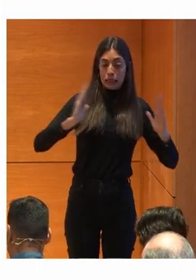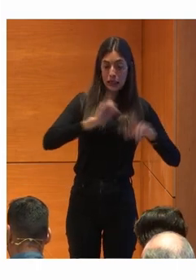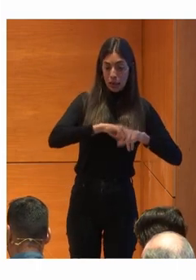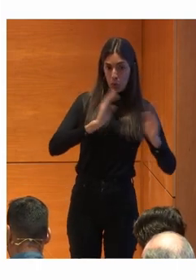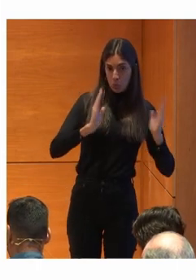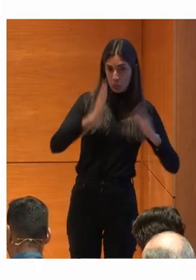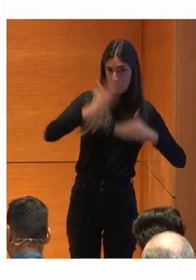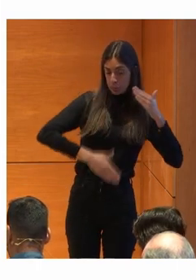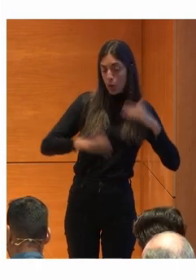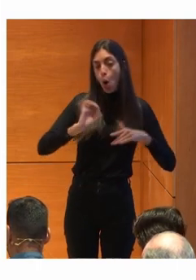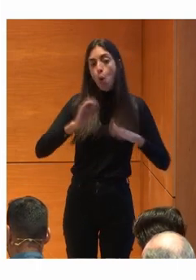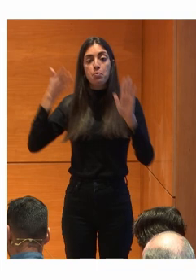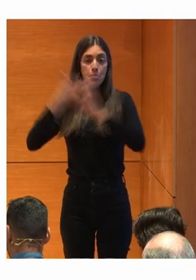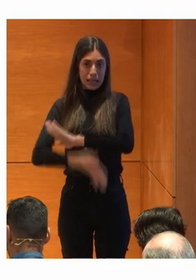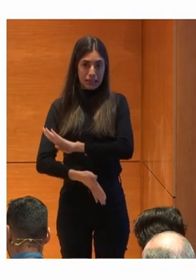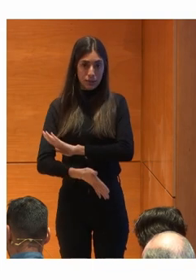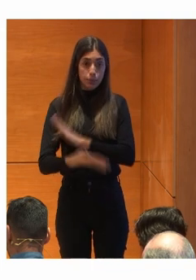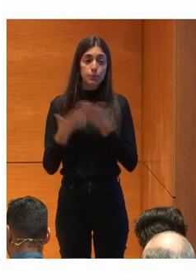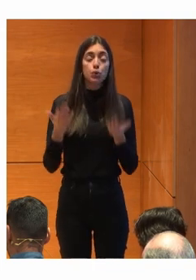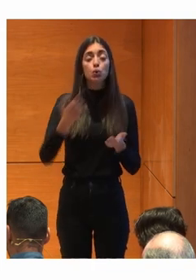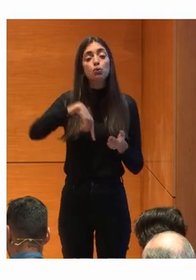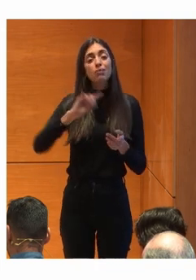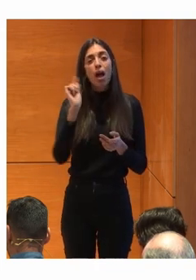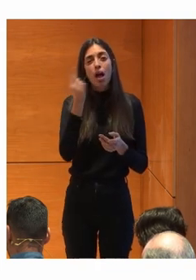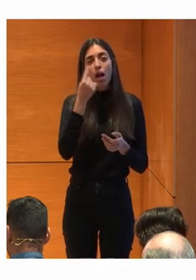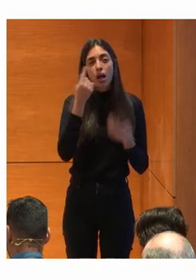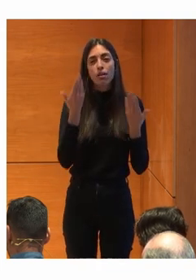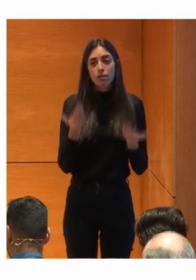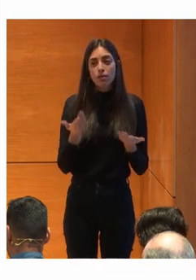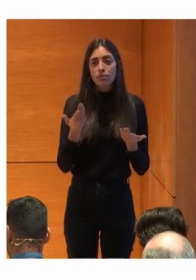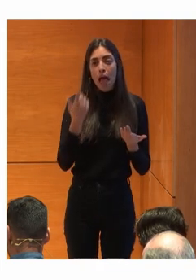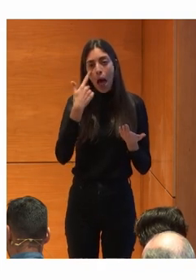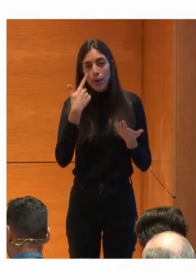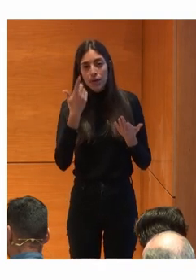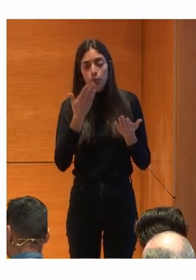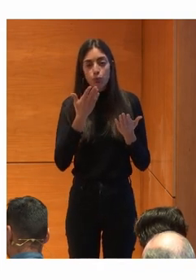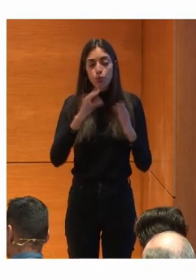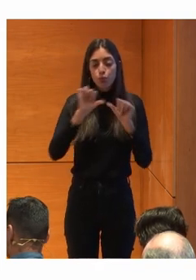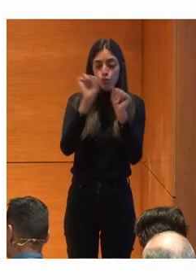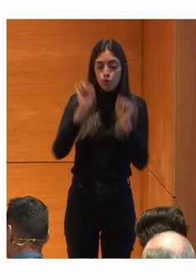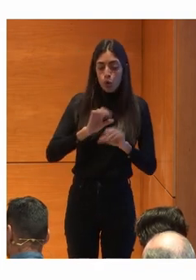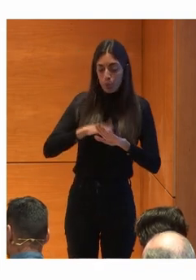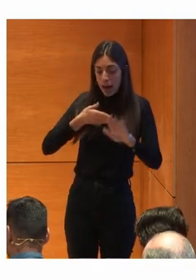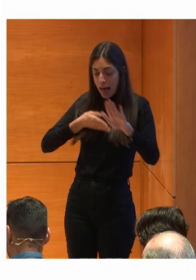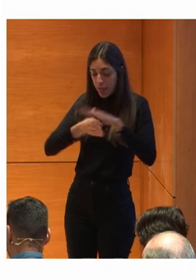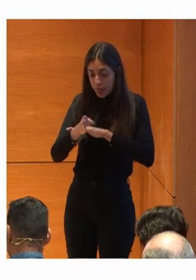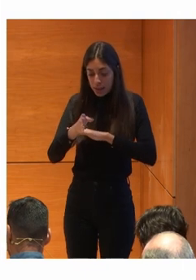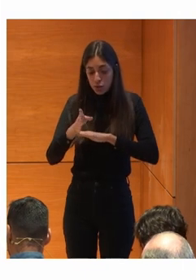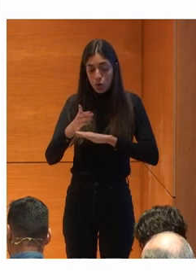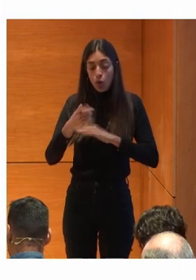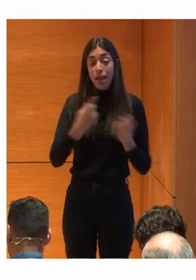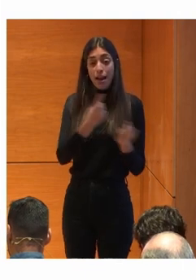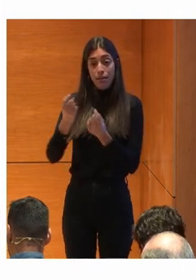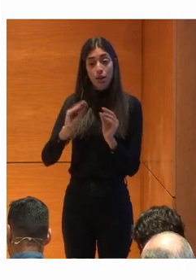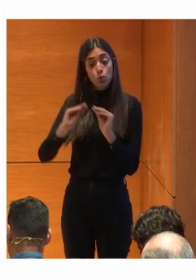permanentes ¿Vale? Y entonces tendremos Que averiguar Cuáles son las diferentes Formas de acceso Que mejor se ajustan A sus necesidades